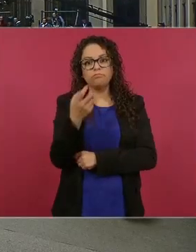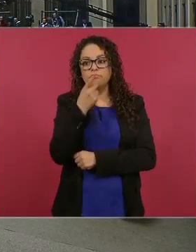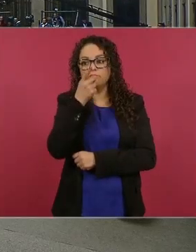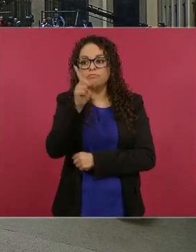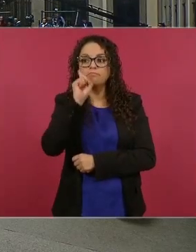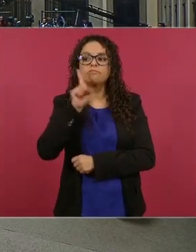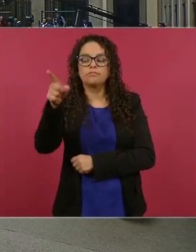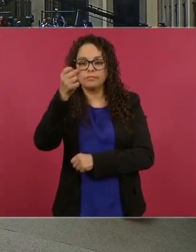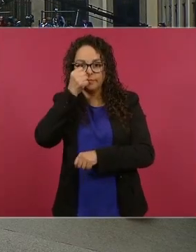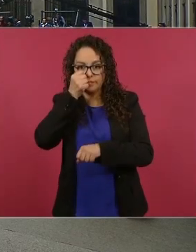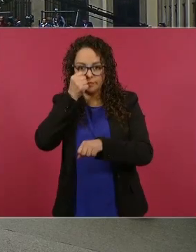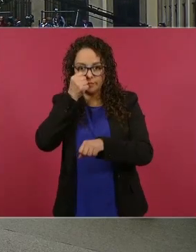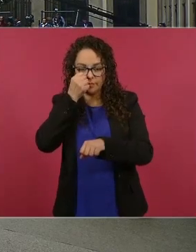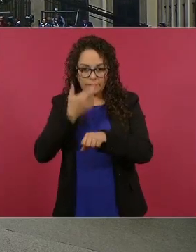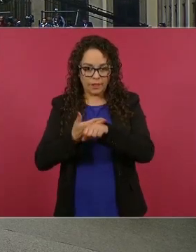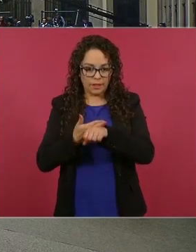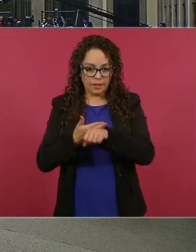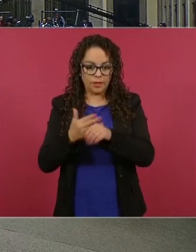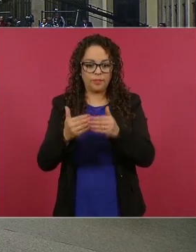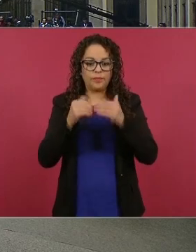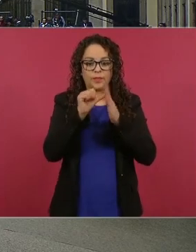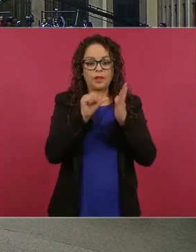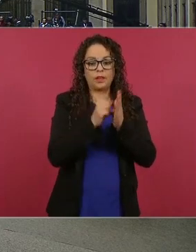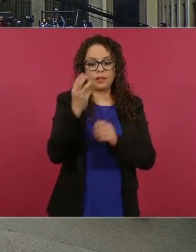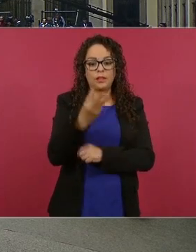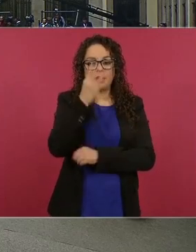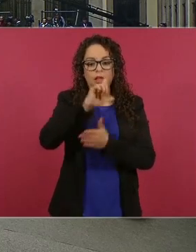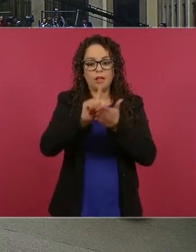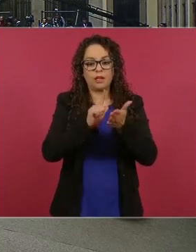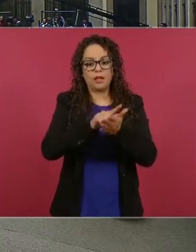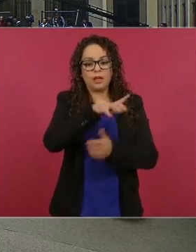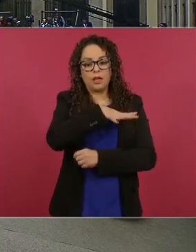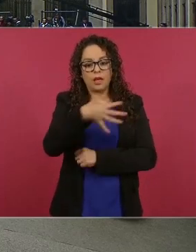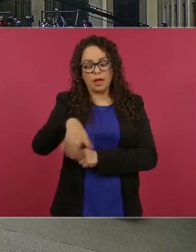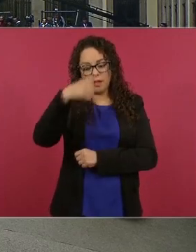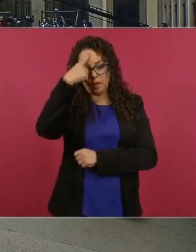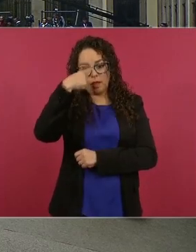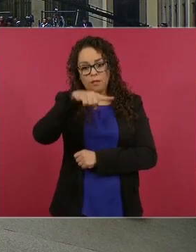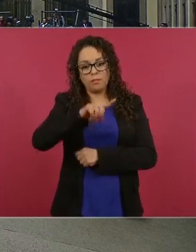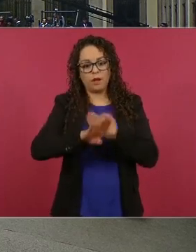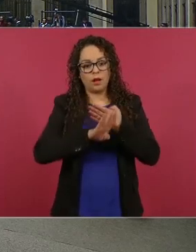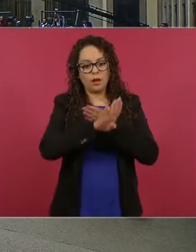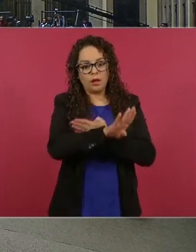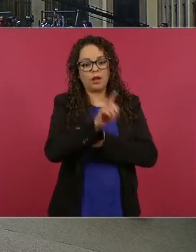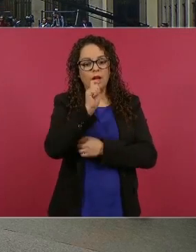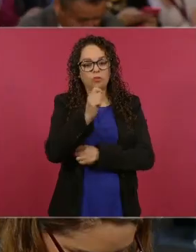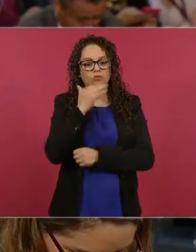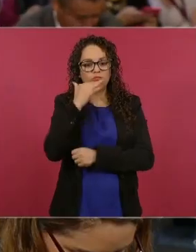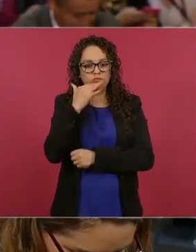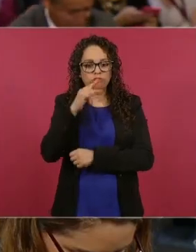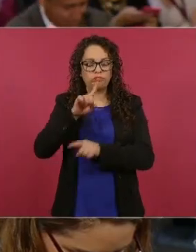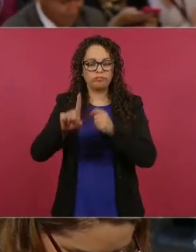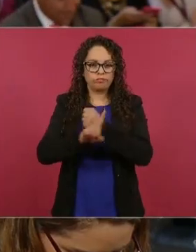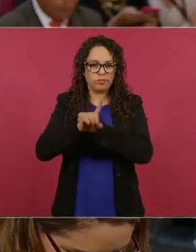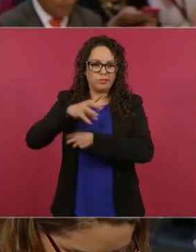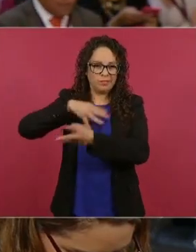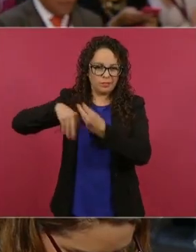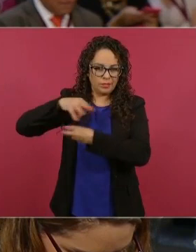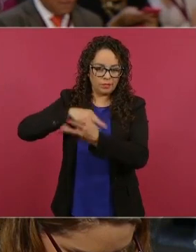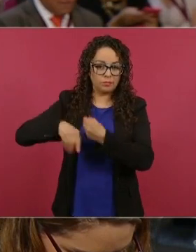fracción 3 del artículo 31 de la ley general de prevención y gestión integral de los residuos del 8 de octubre de 2003